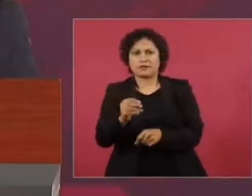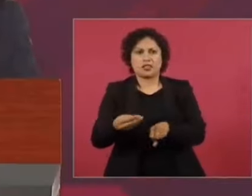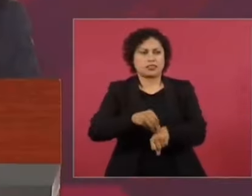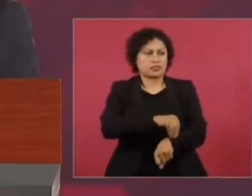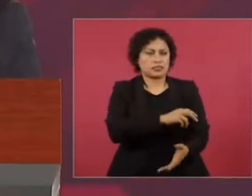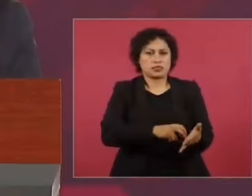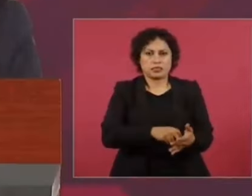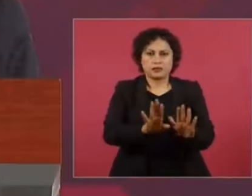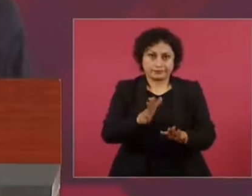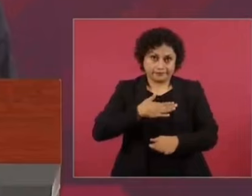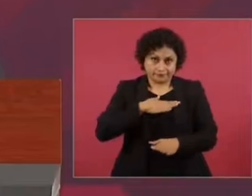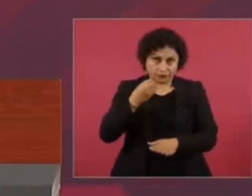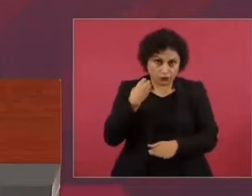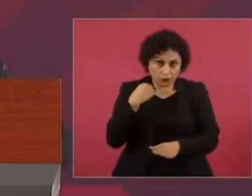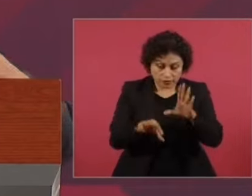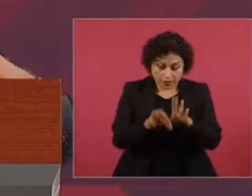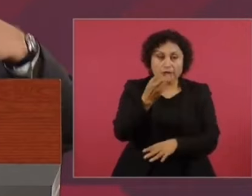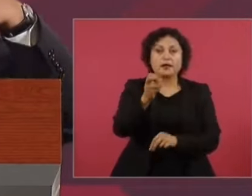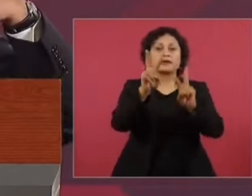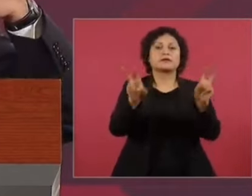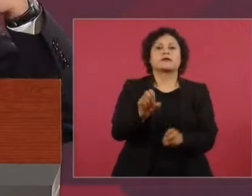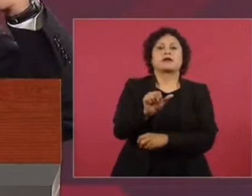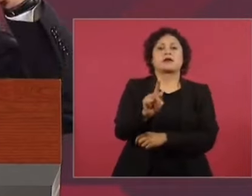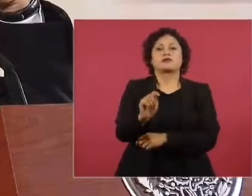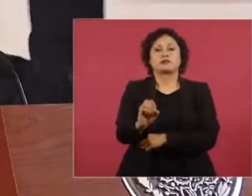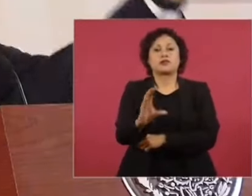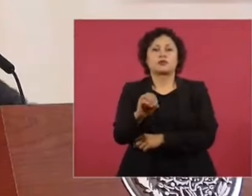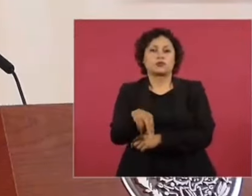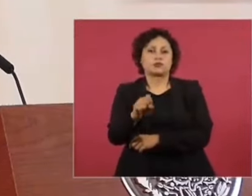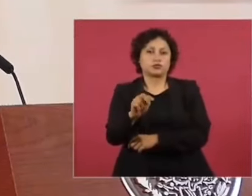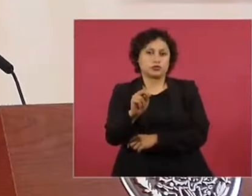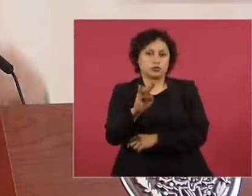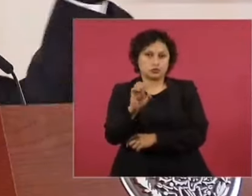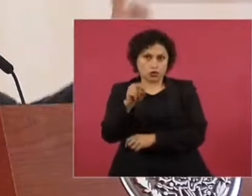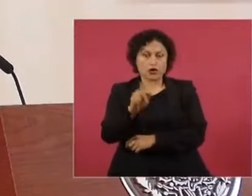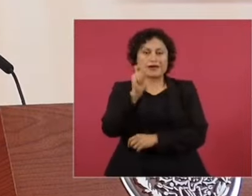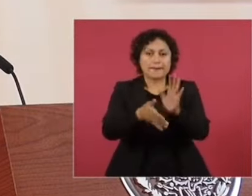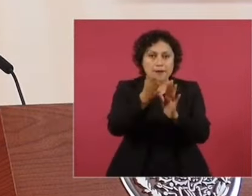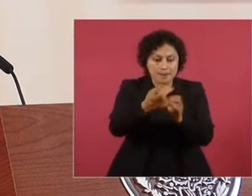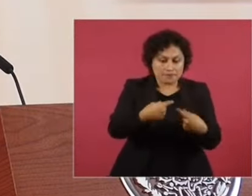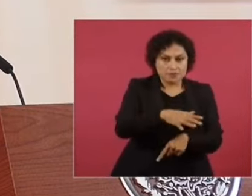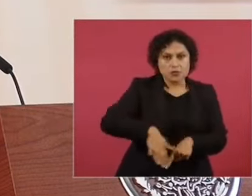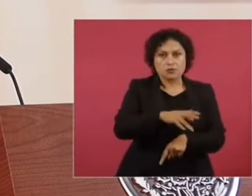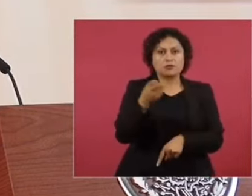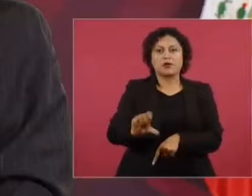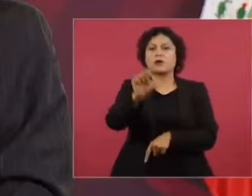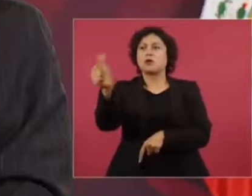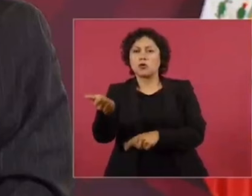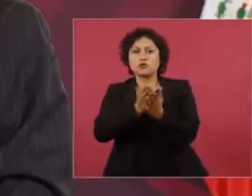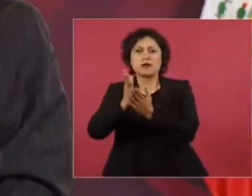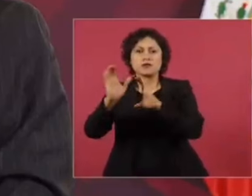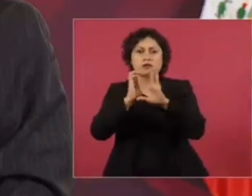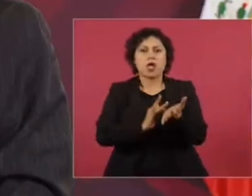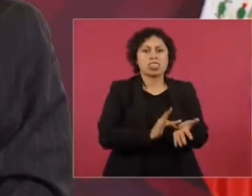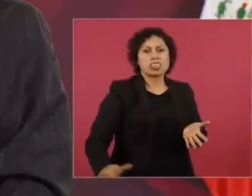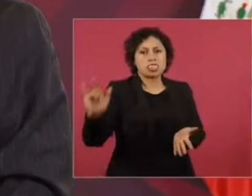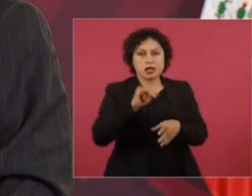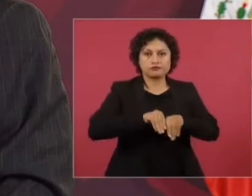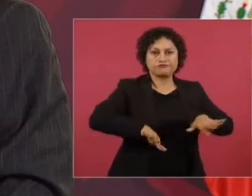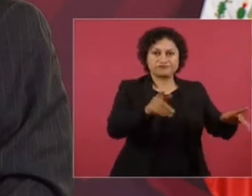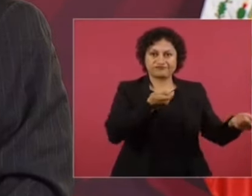y lo que dieron a conocer todos los medios estos deshonestos, corruptos,